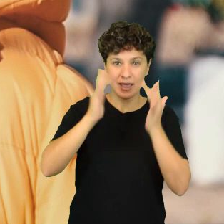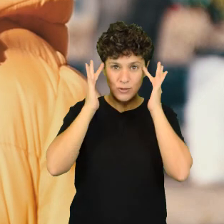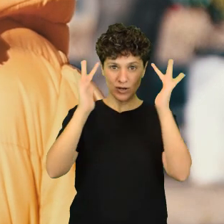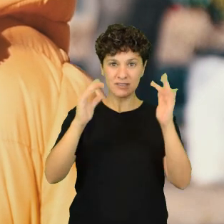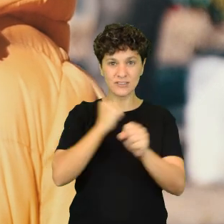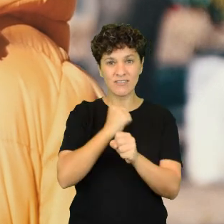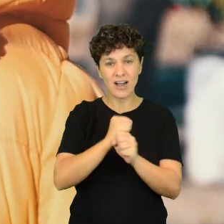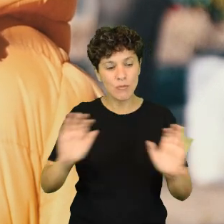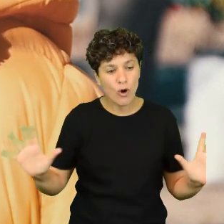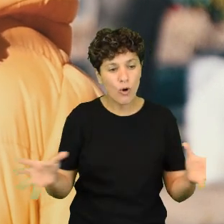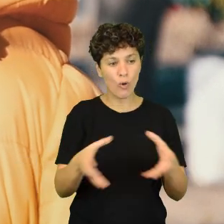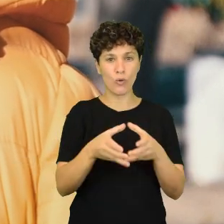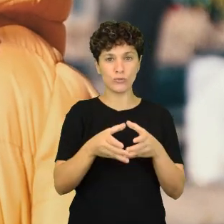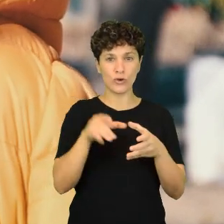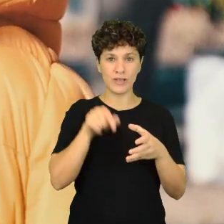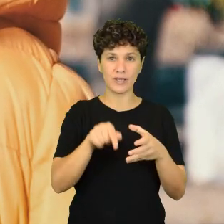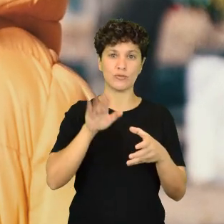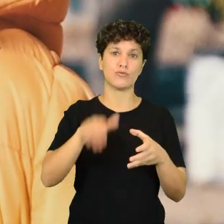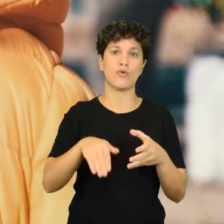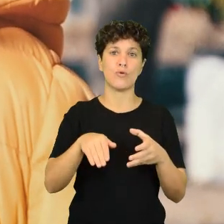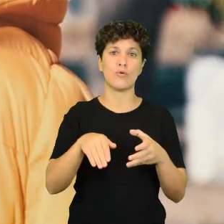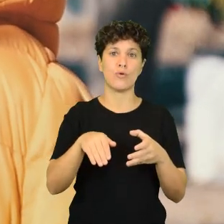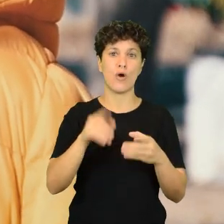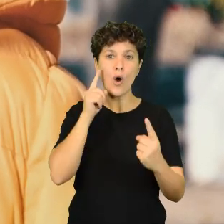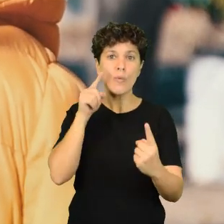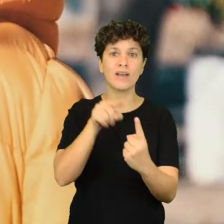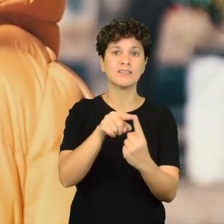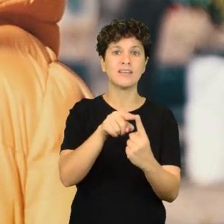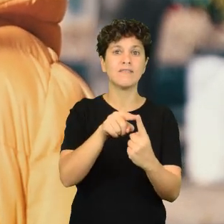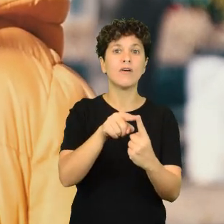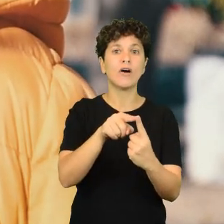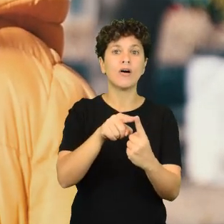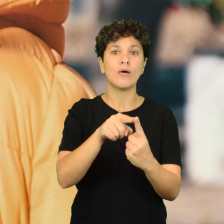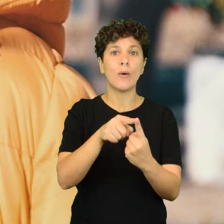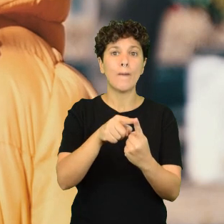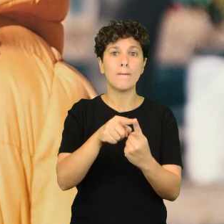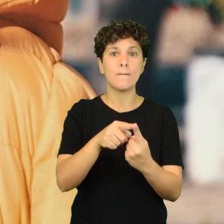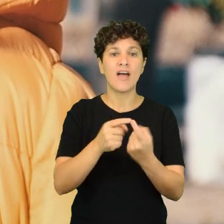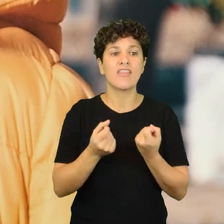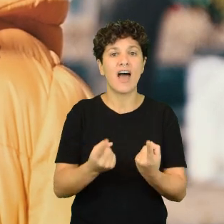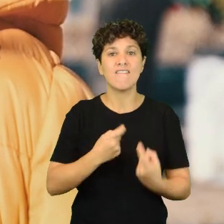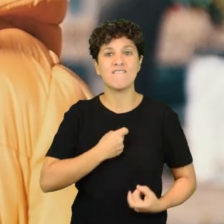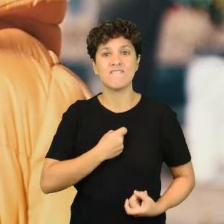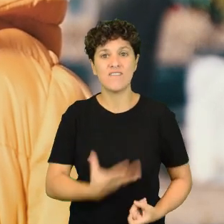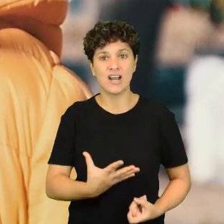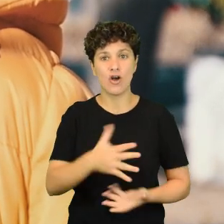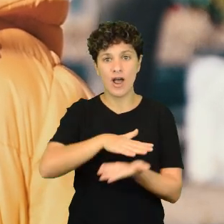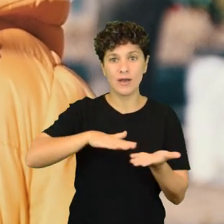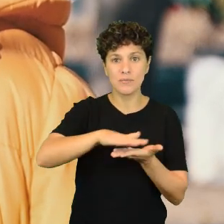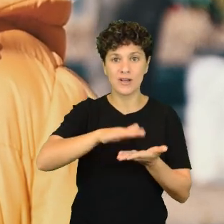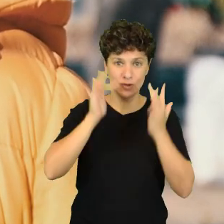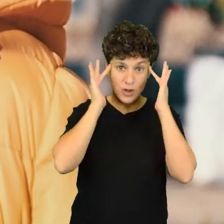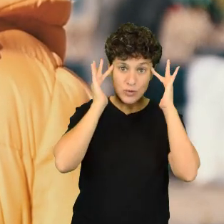conjunto. Creo que eso también es una visión que permite valorizar el espacio